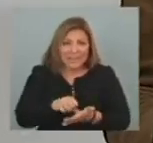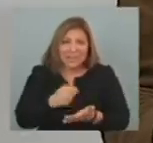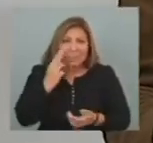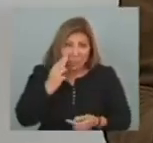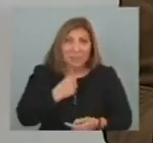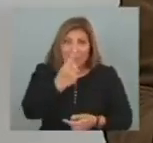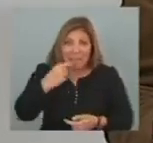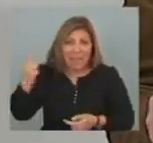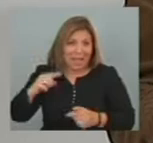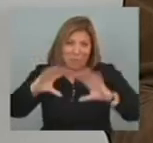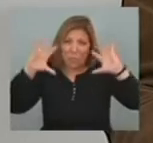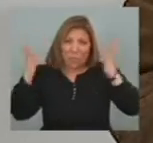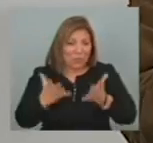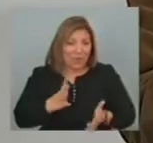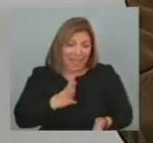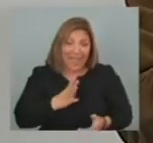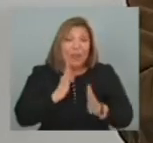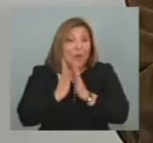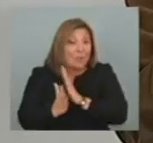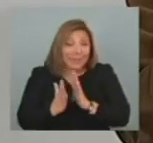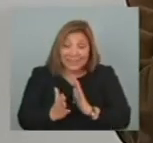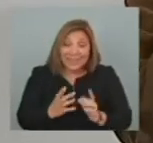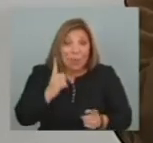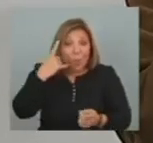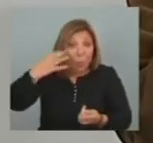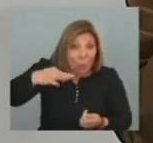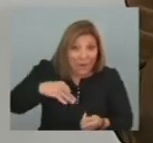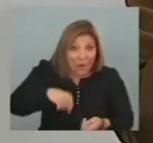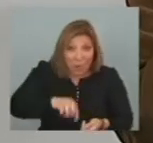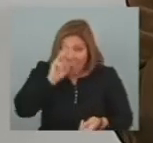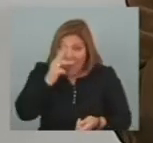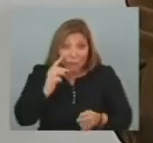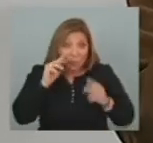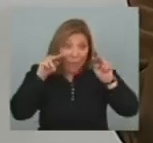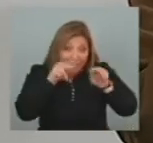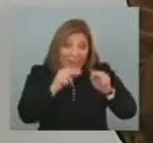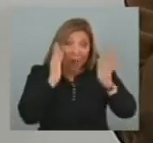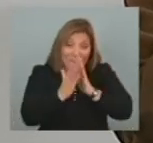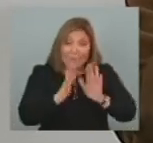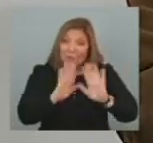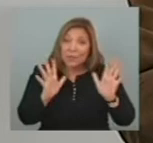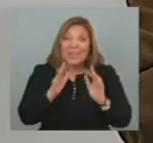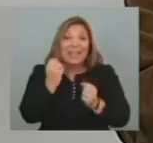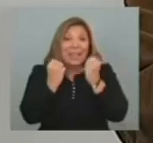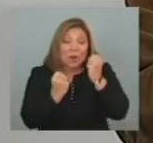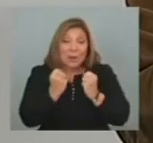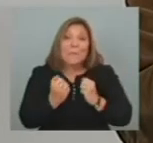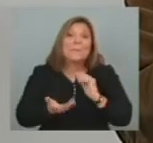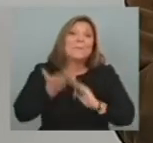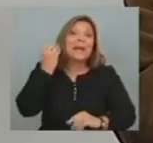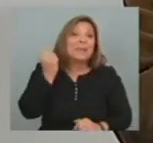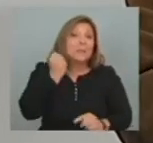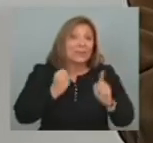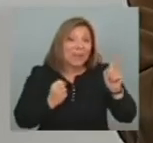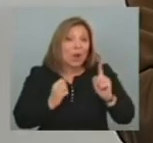Ningún problema Entonces Yo creo que el factor comercial Que no debería ser El único Que los uruguayos Miramos Incluso en términos económicos Es más importante